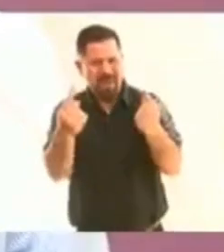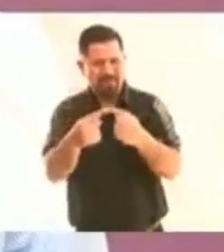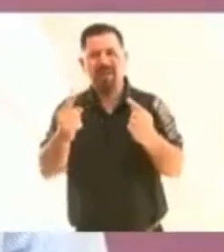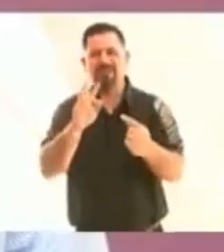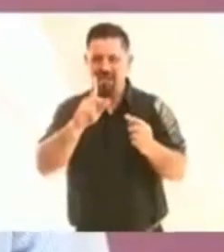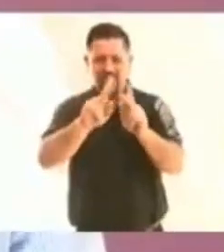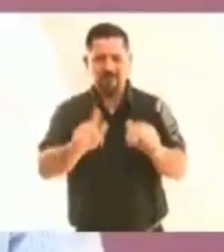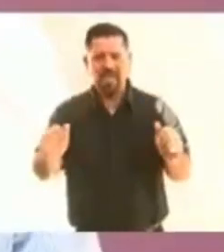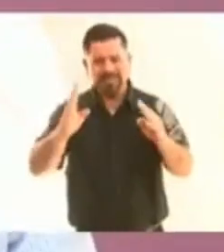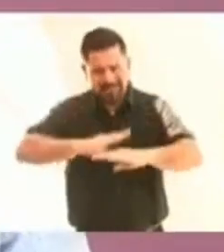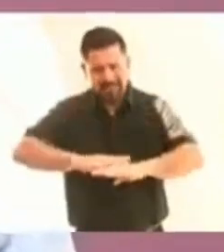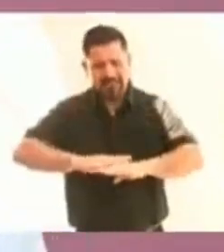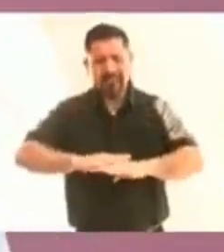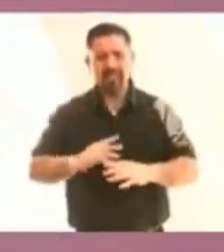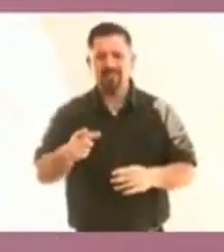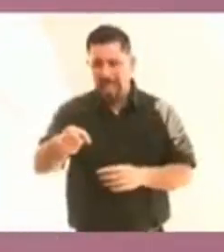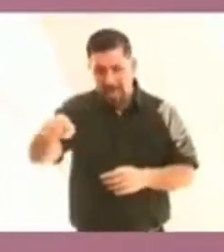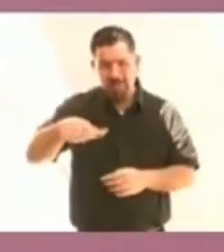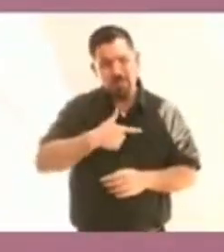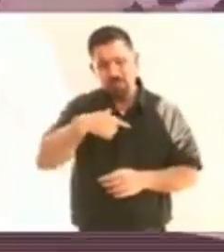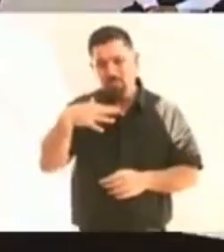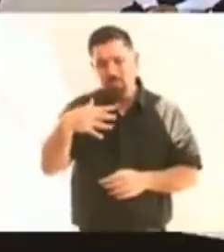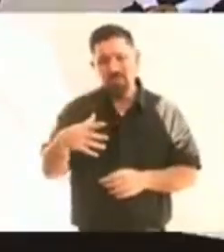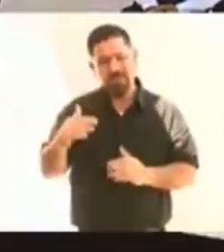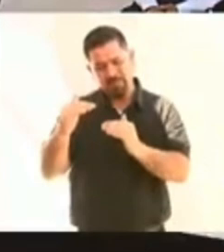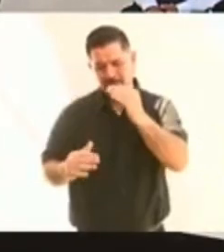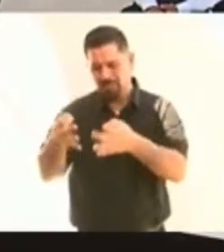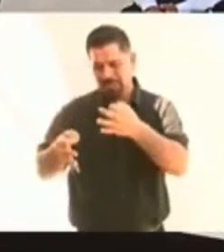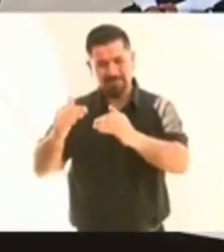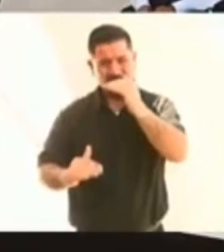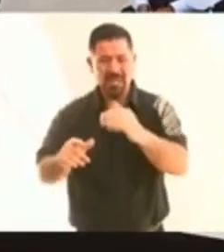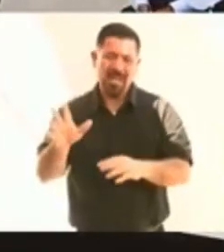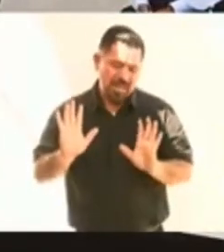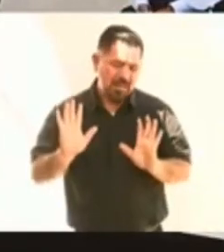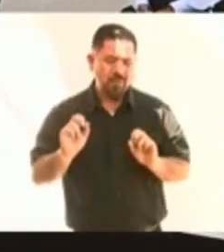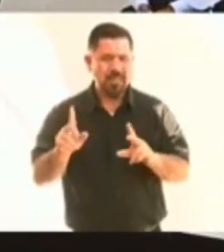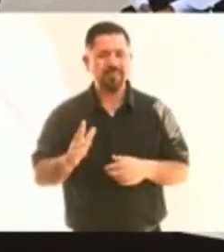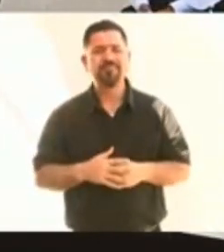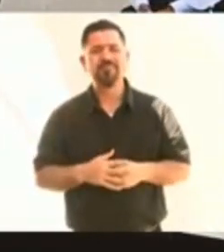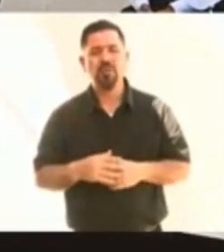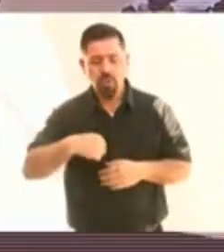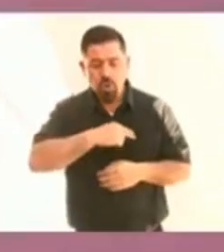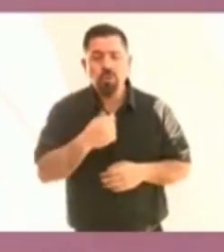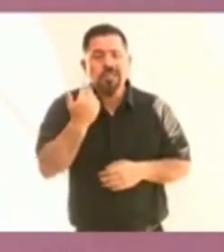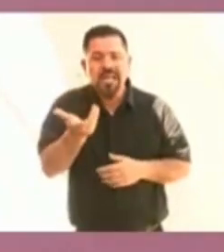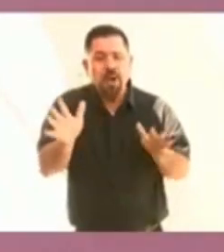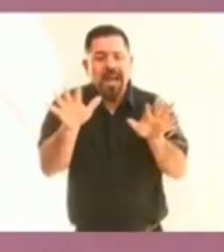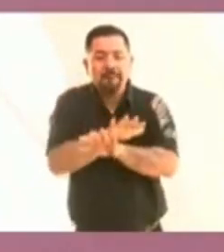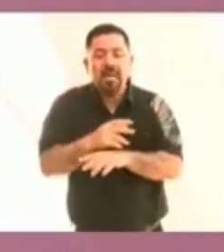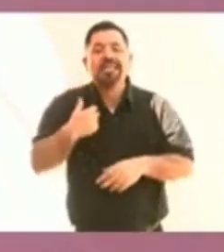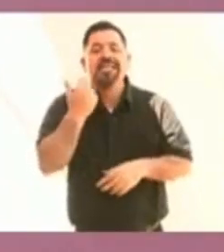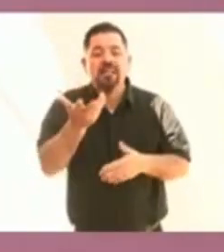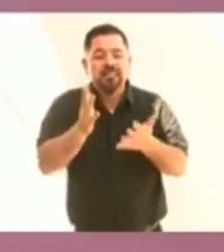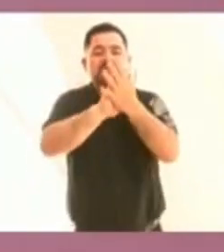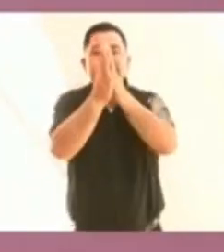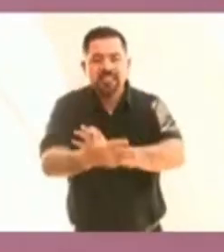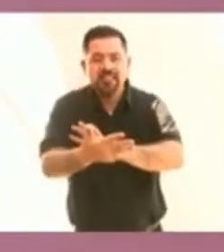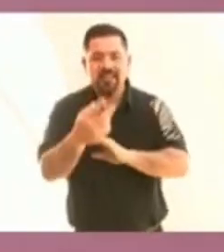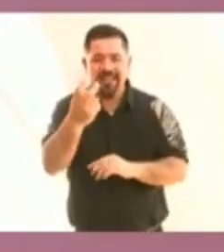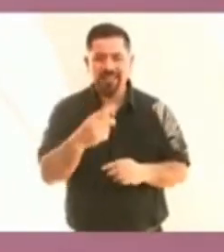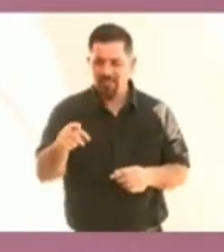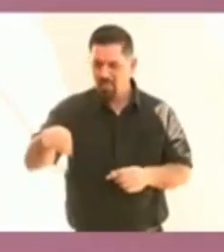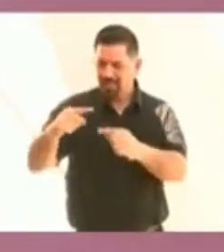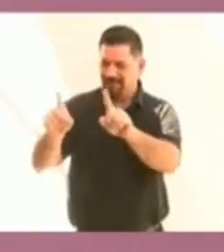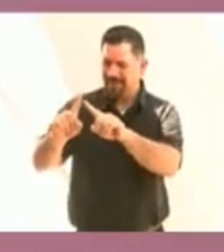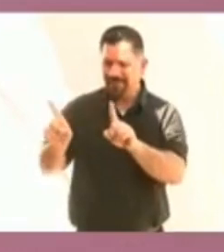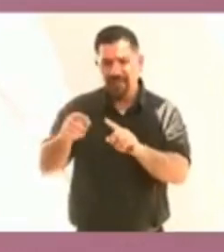ellos quieren conservar el régimen corrupto, injusticias y privilegios, de eso no tengo la menor duda. Nosotros queremos cambiar, queremos transformar. Entonces, esas diferencias que